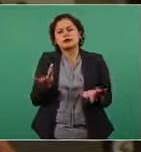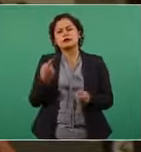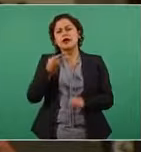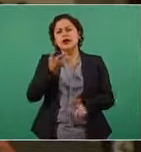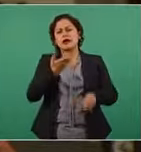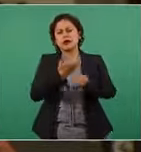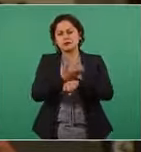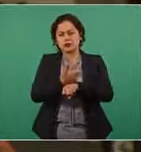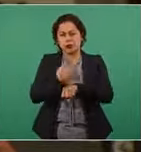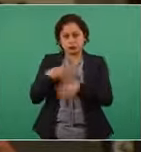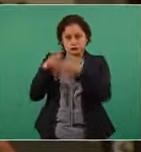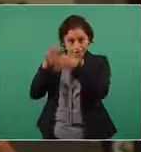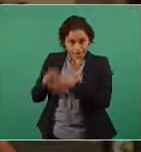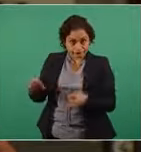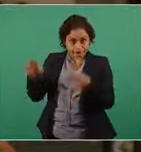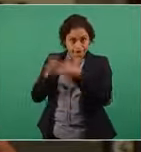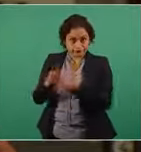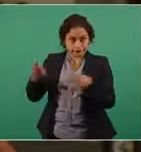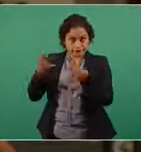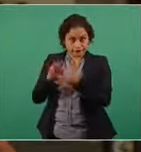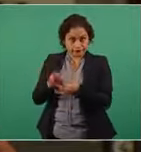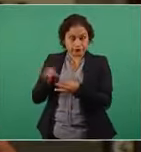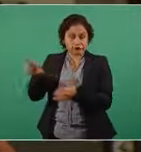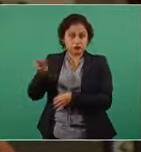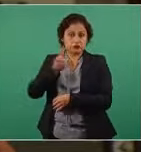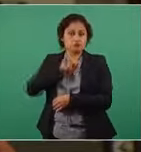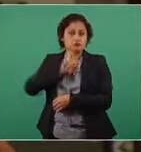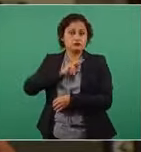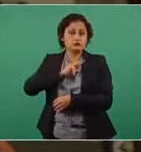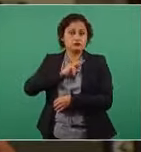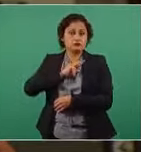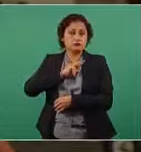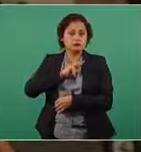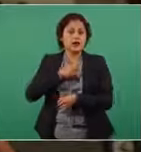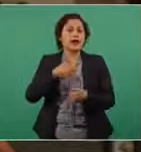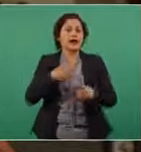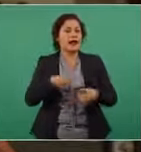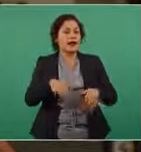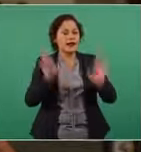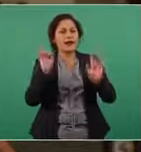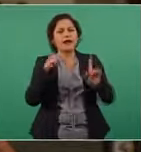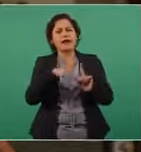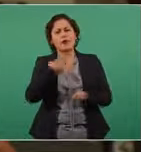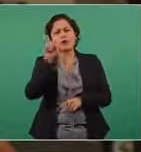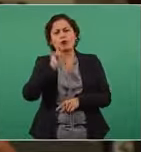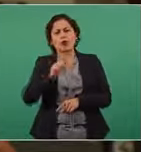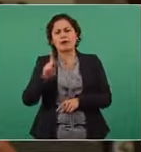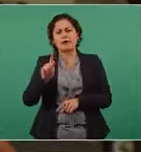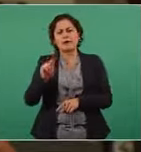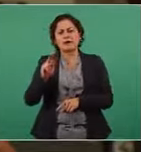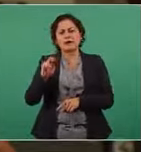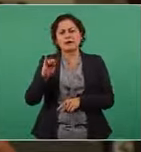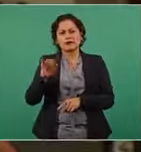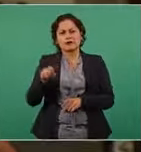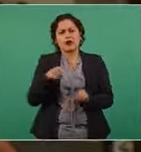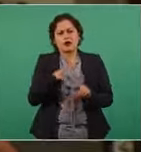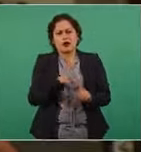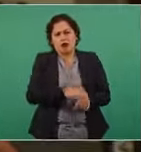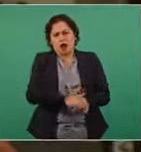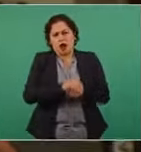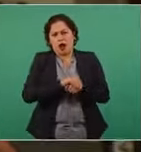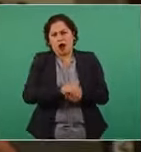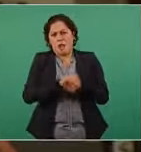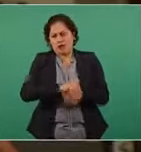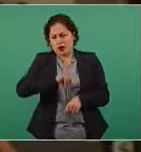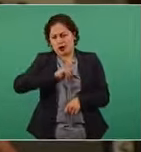platico y su respuesta fue ah Patricia ella es mi amiga yo la he ido a ver varias